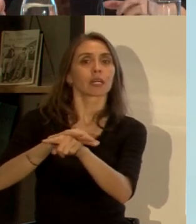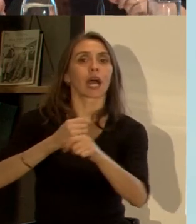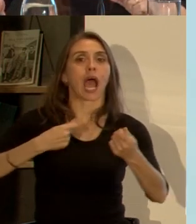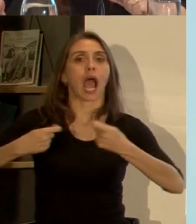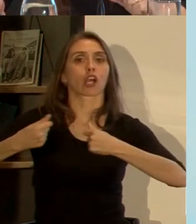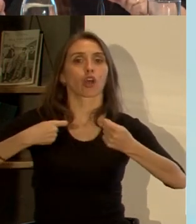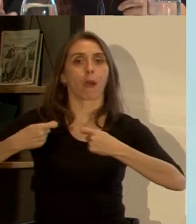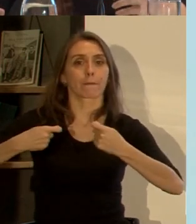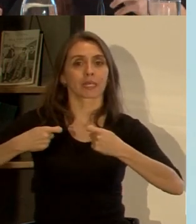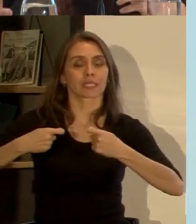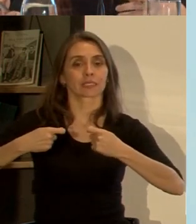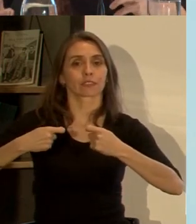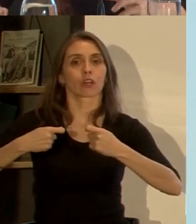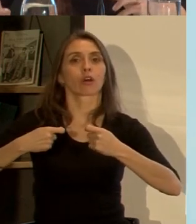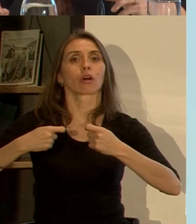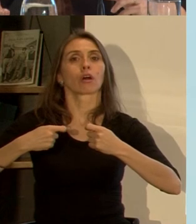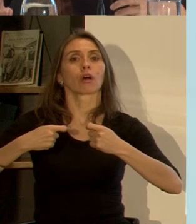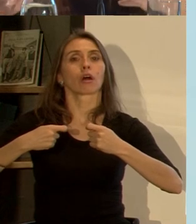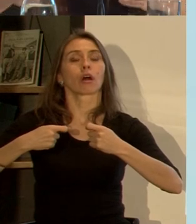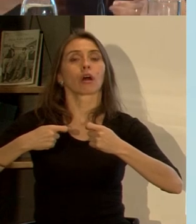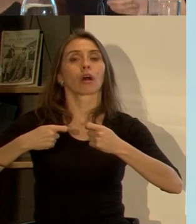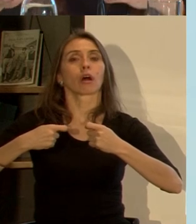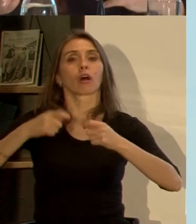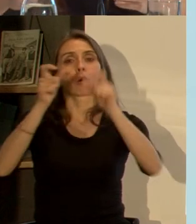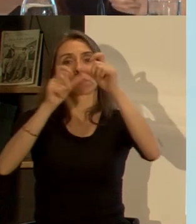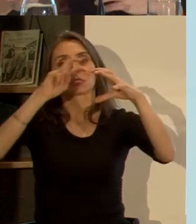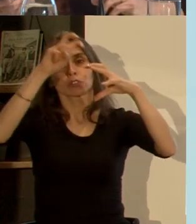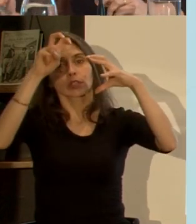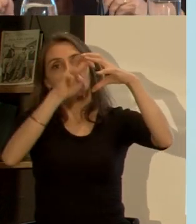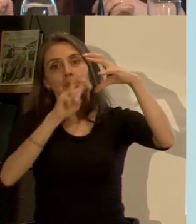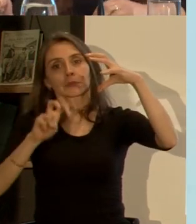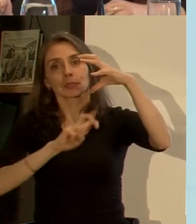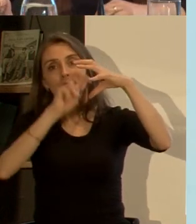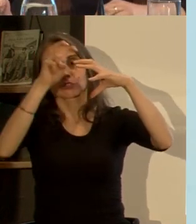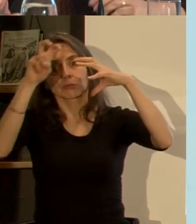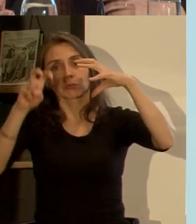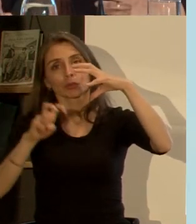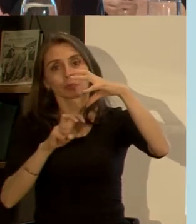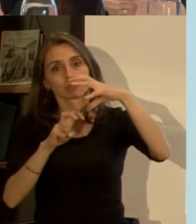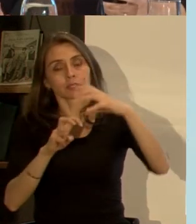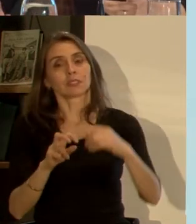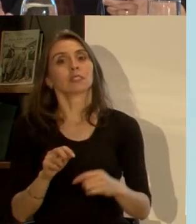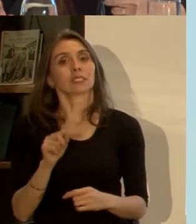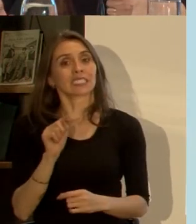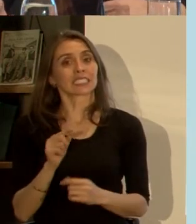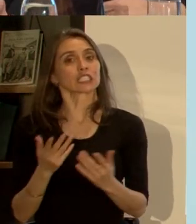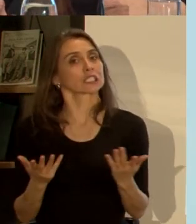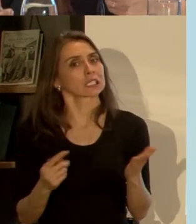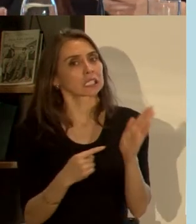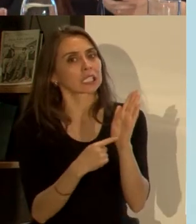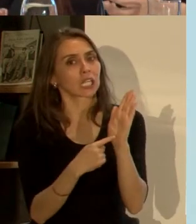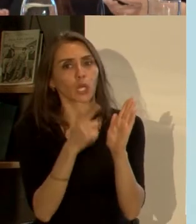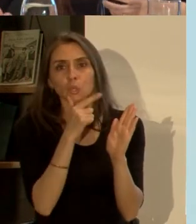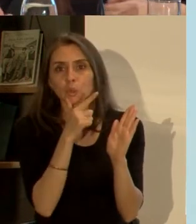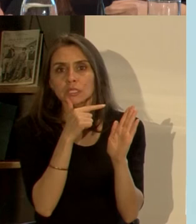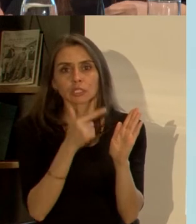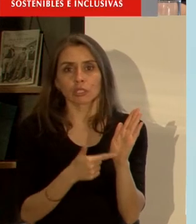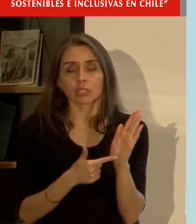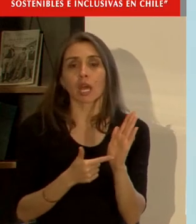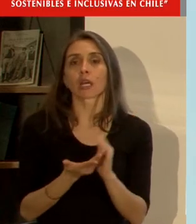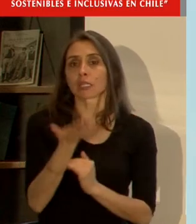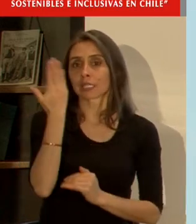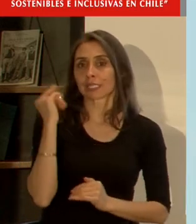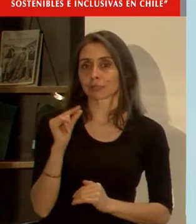comercio como al tráfico de personas al tránsito de las personas y esto ha sido bien cuestionado porque en un caso como